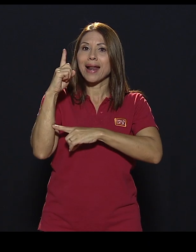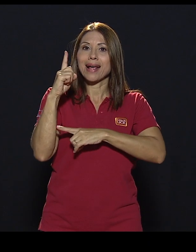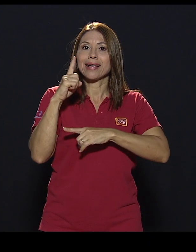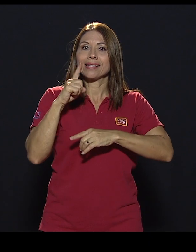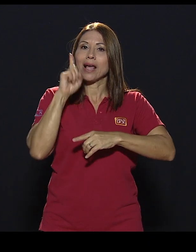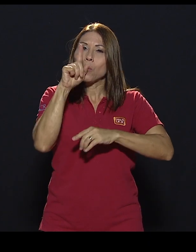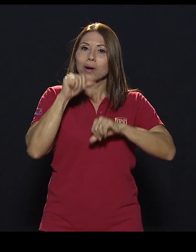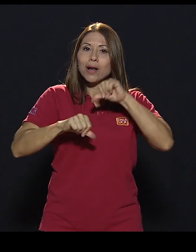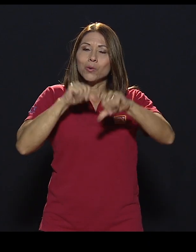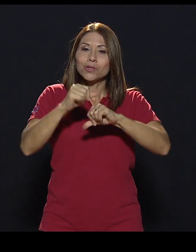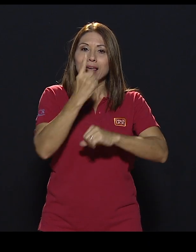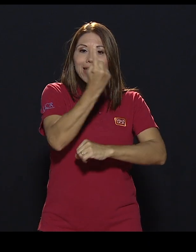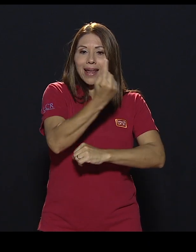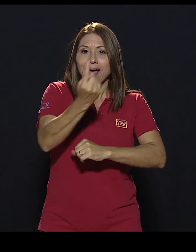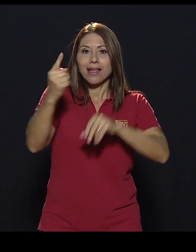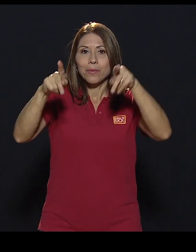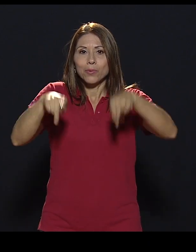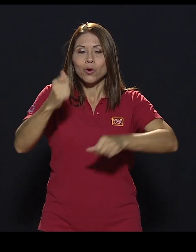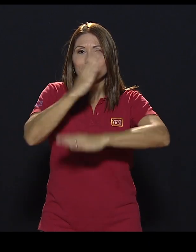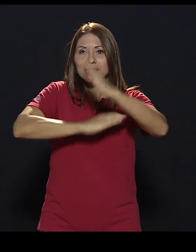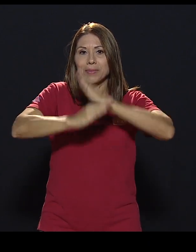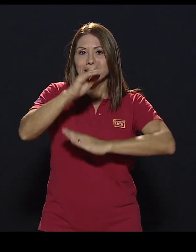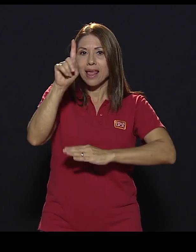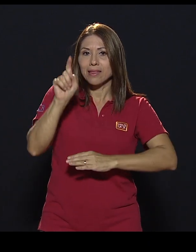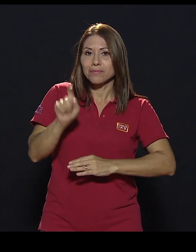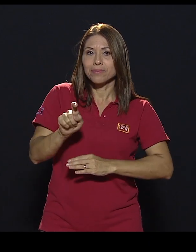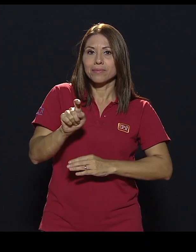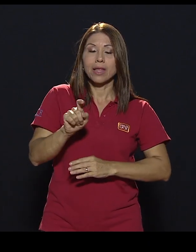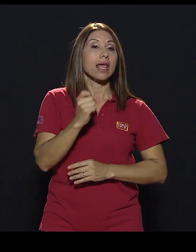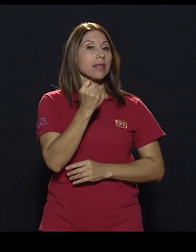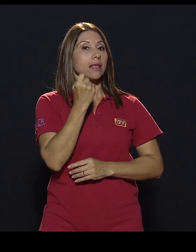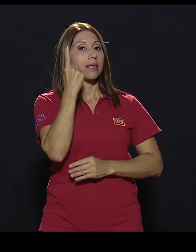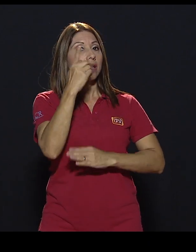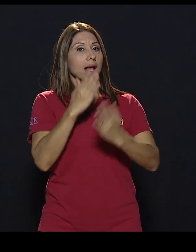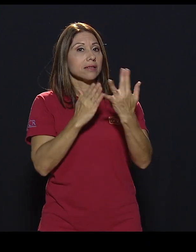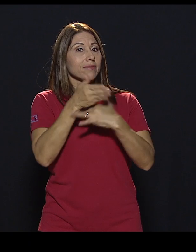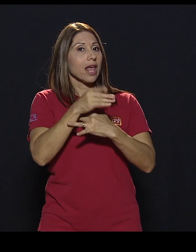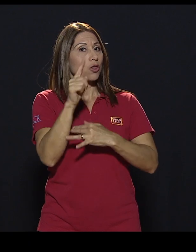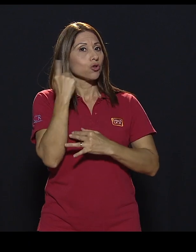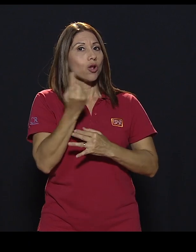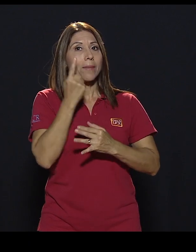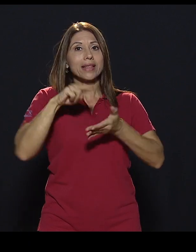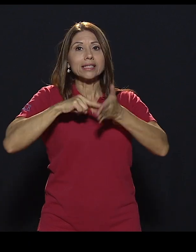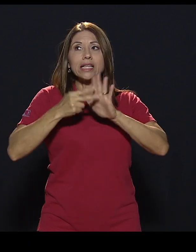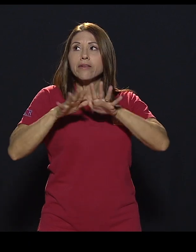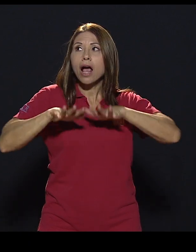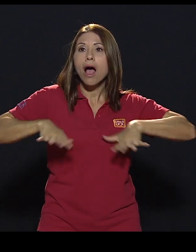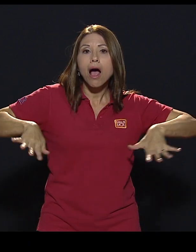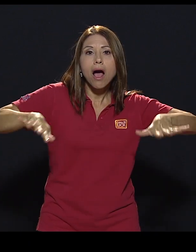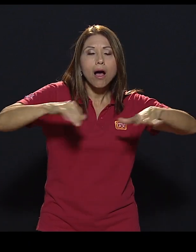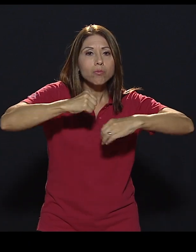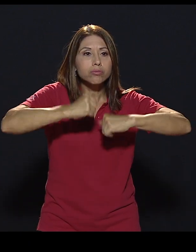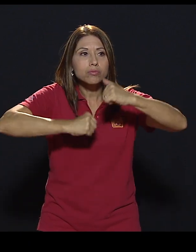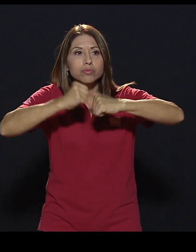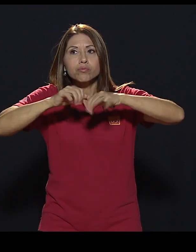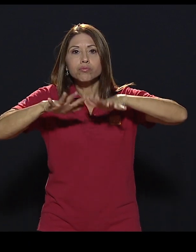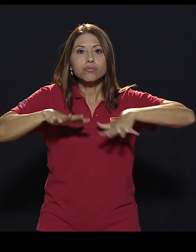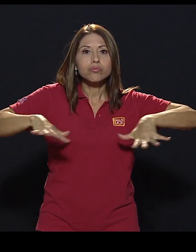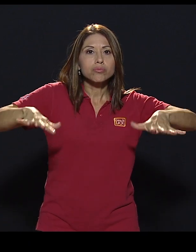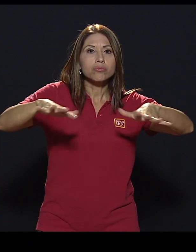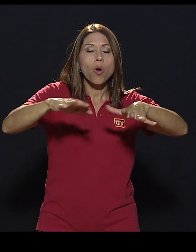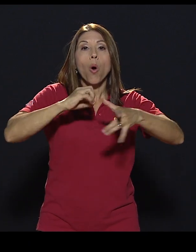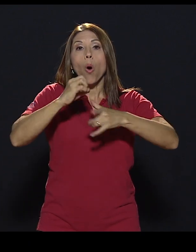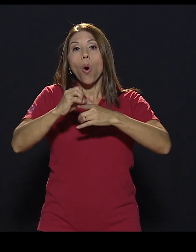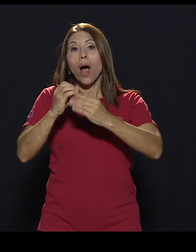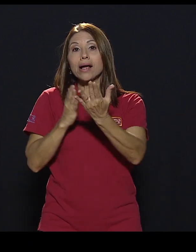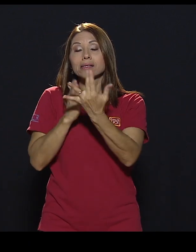Entender que la accesibilidad no tiene que ver solamente con la infraestructura, ¿verdad? O con el acceso